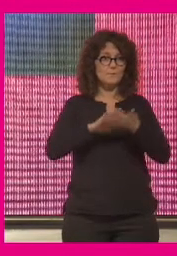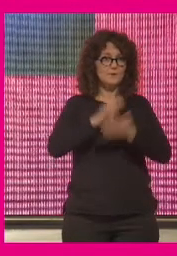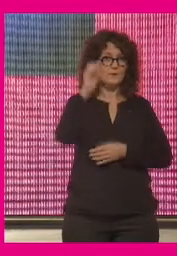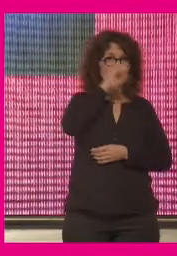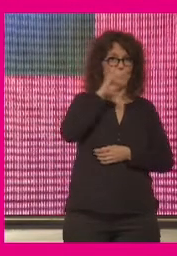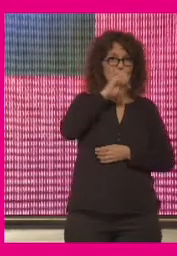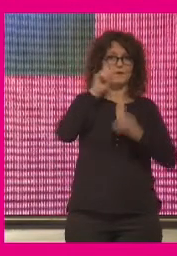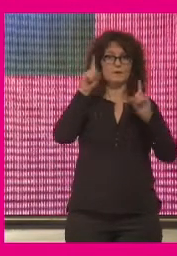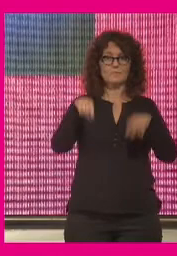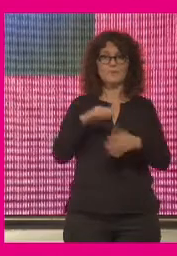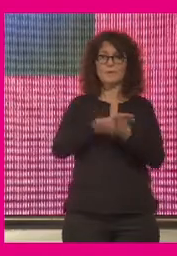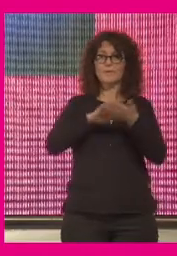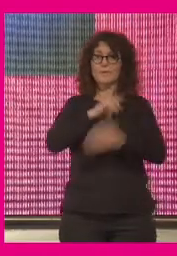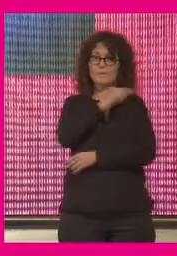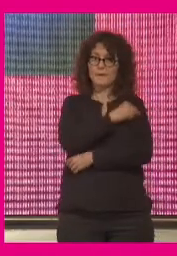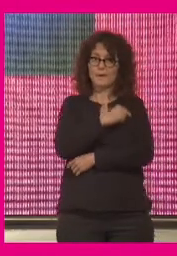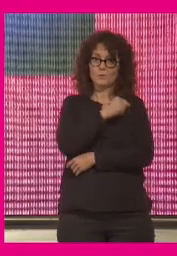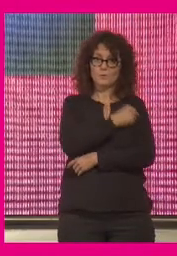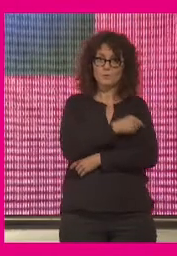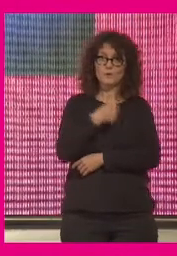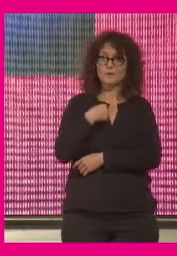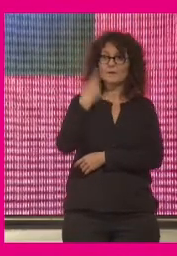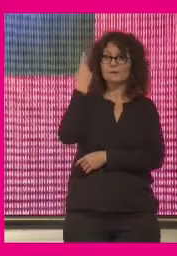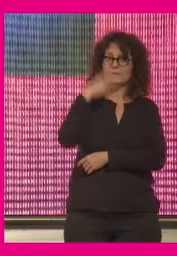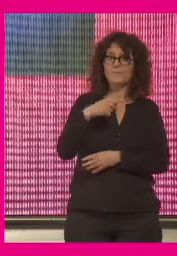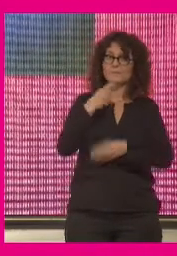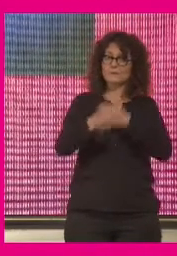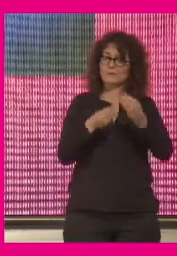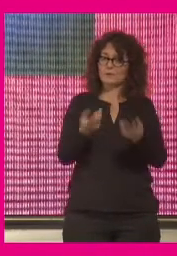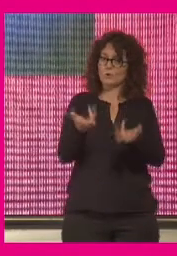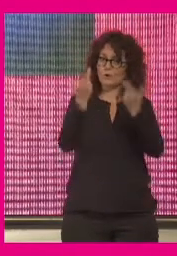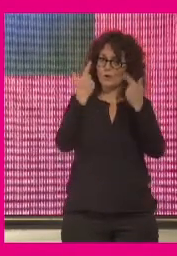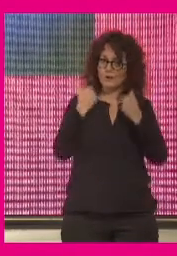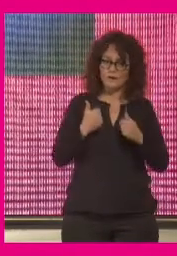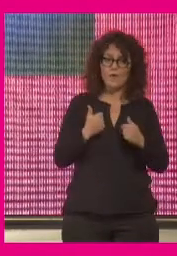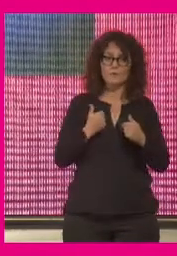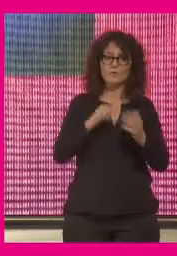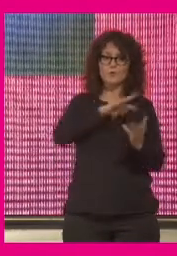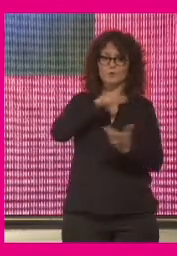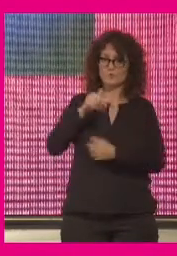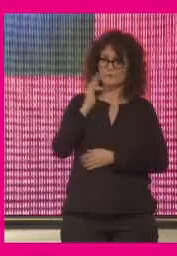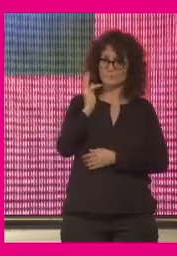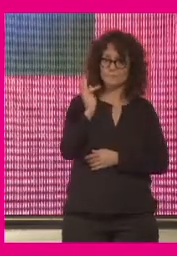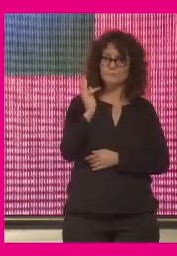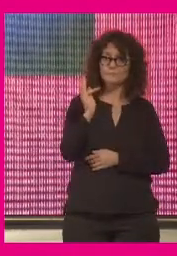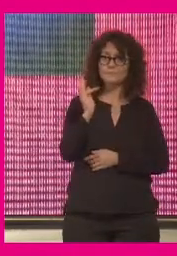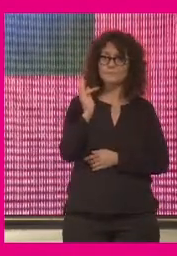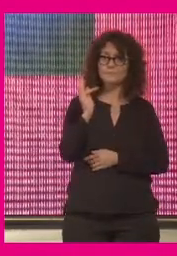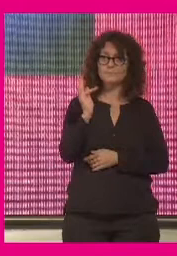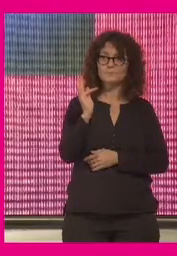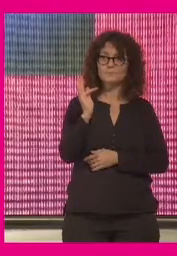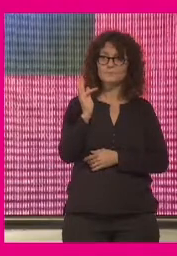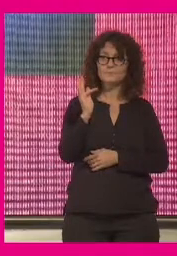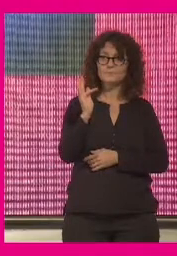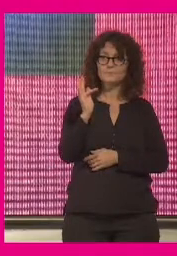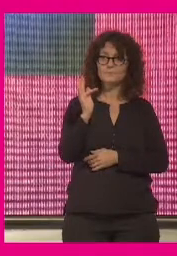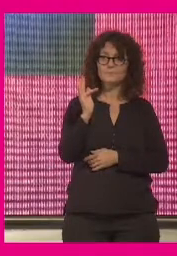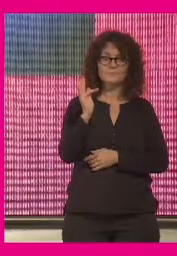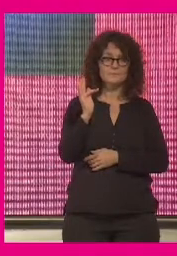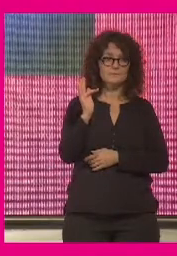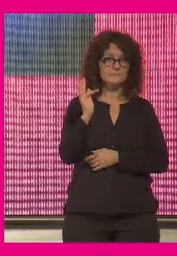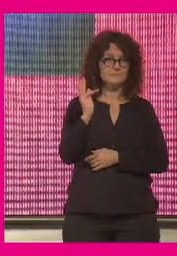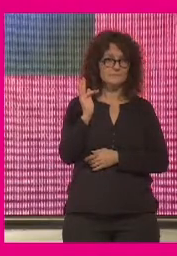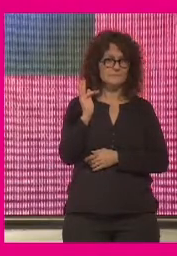hablamos de vacunas sabemos que lo que se está haciendo es muy rápido sabemos que hay buenas noticias ya hemos entendido todos habíamos